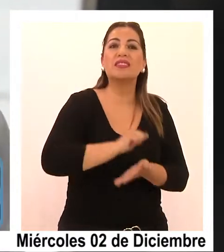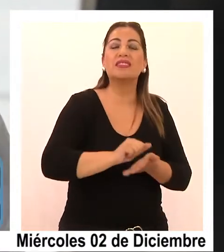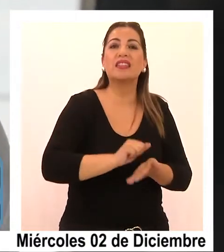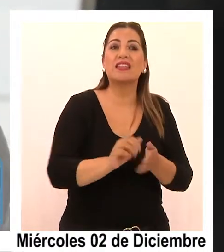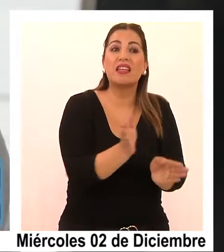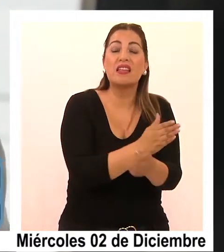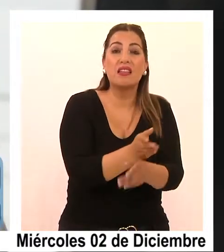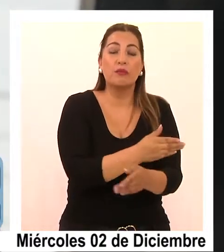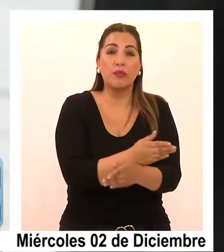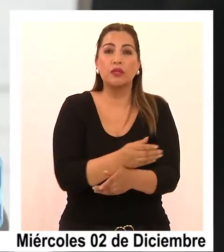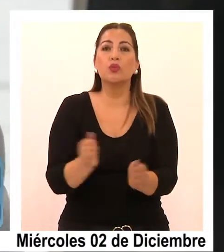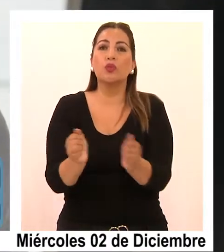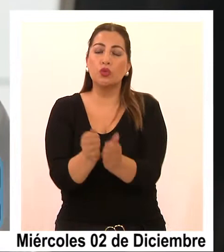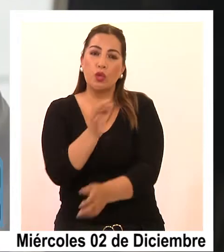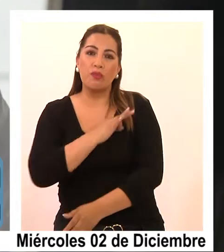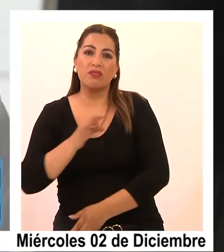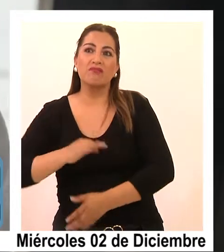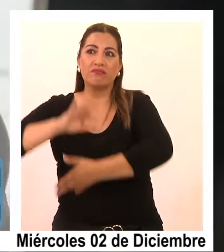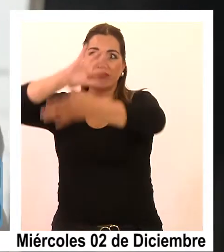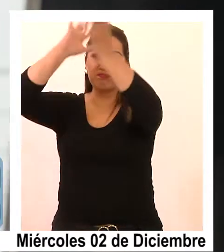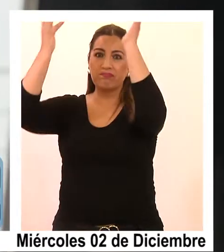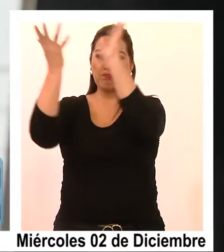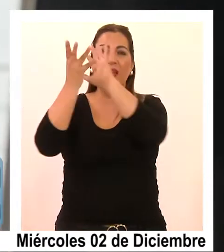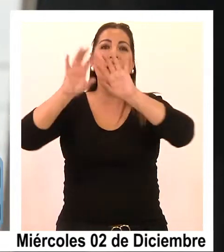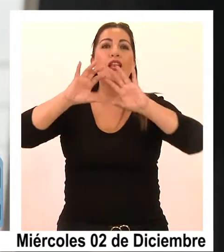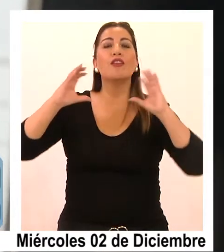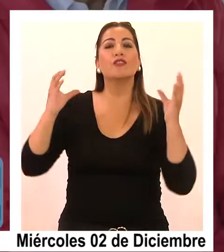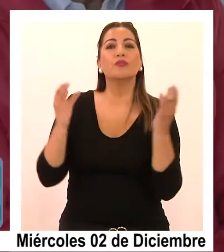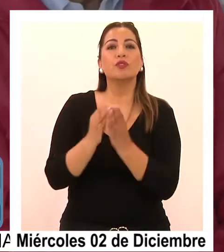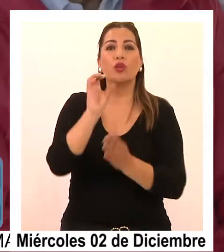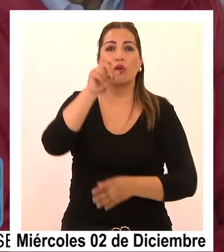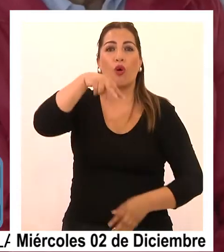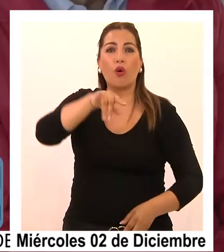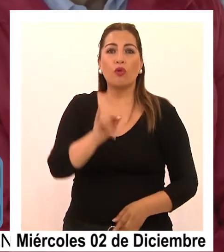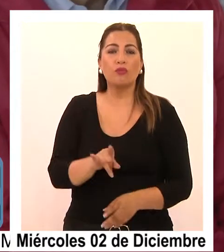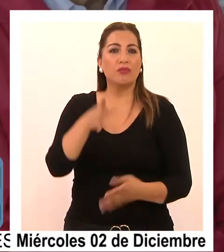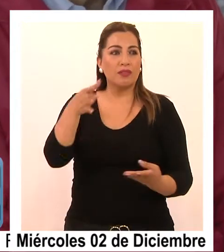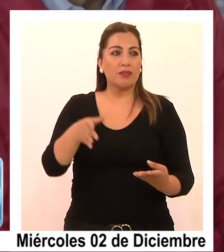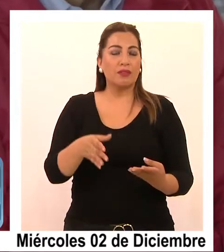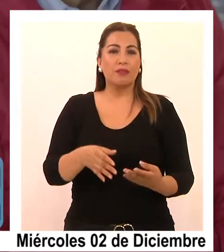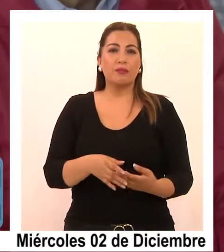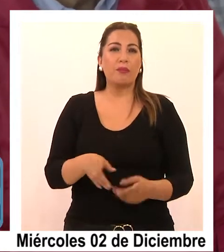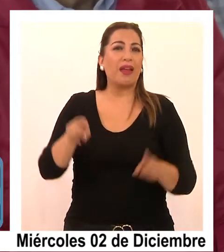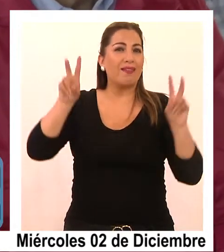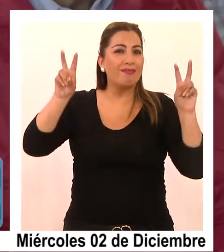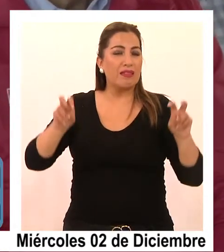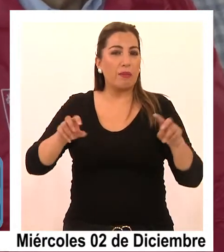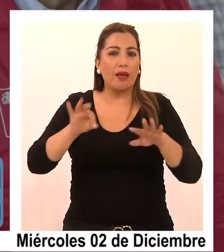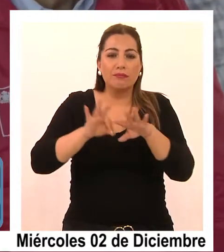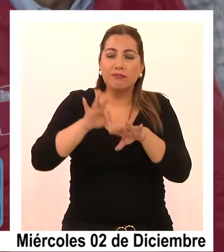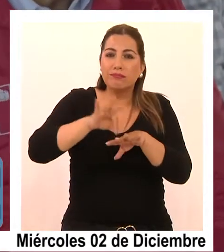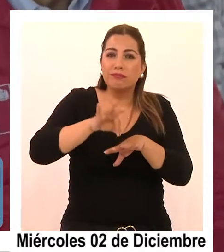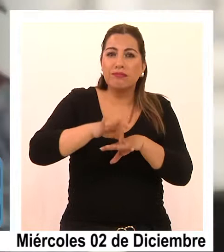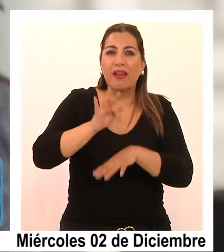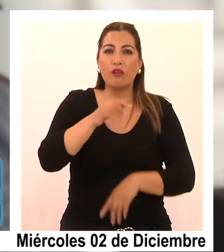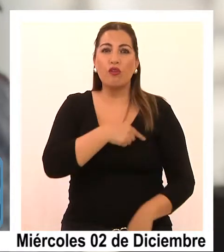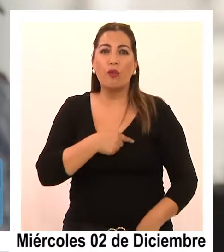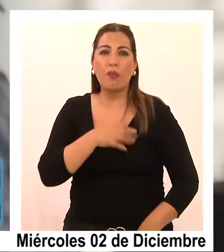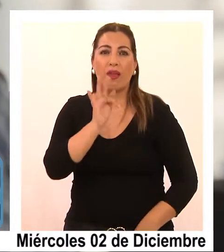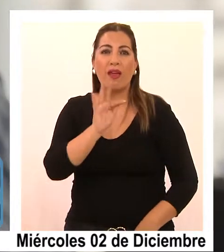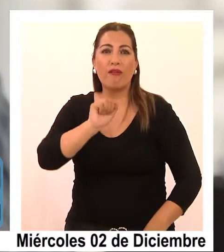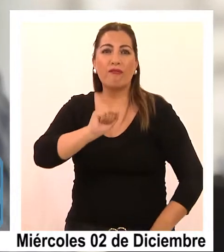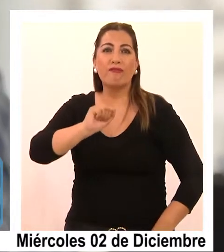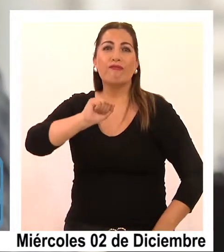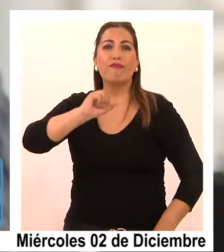de Pesca, el Ministerio del Medio Ambiente y la Organización de las Naciones Unidas para la Alimentación y la Agricultura, FAO, vienen